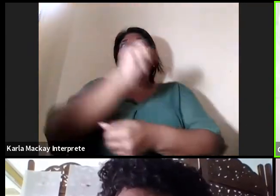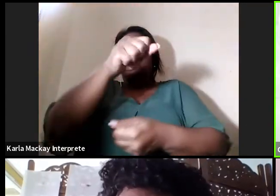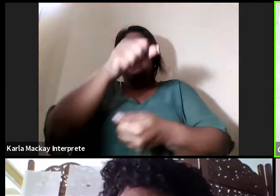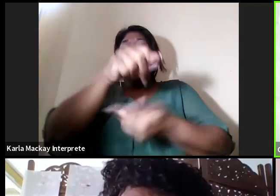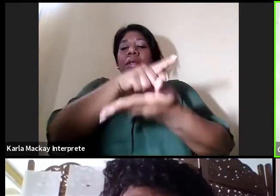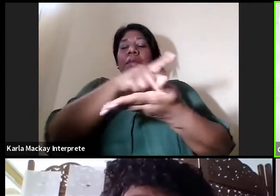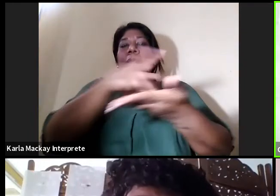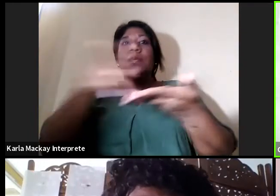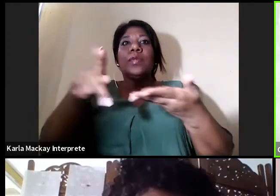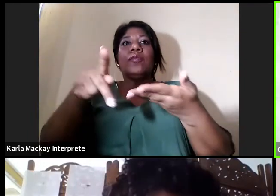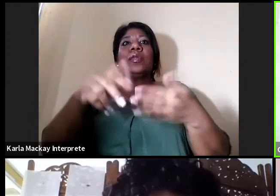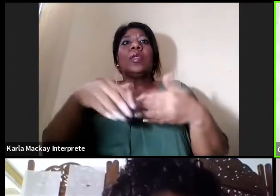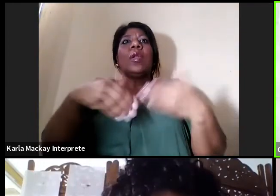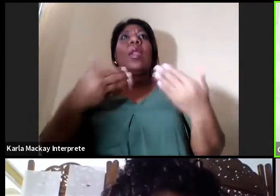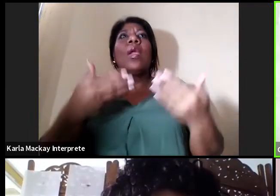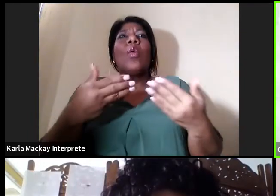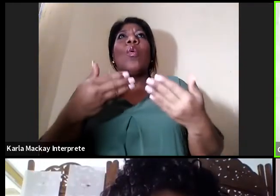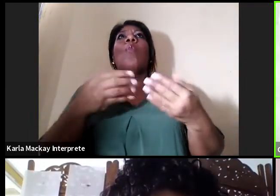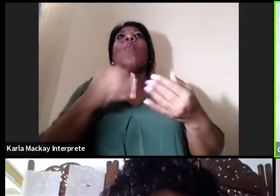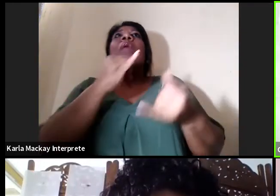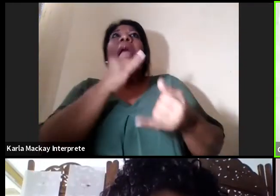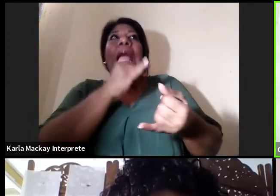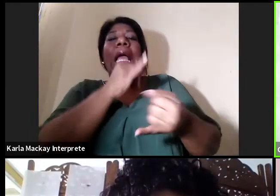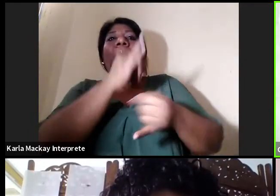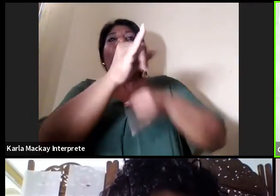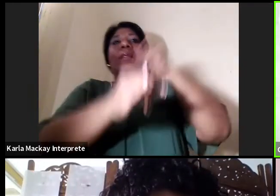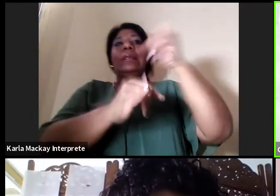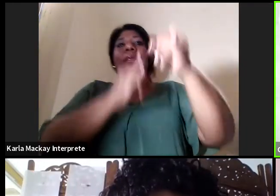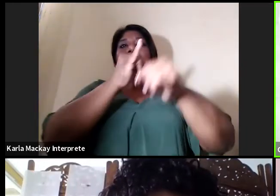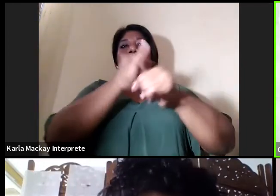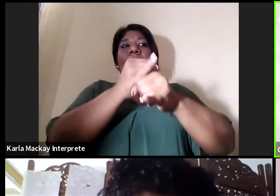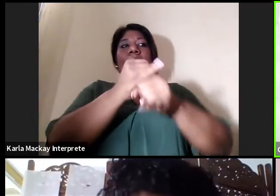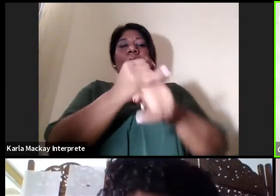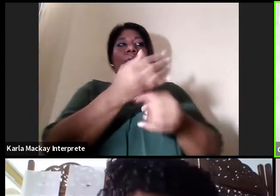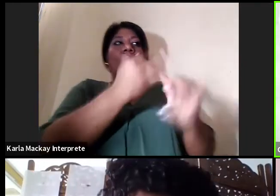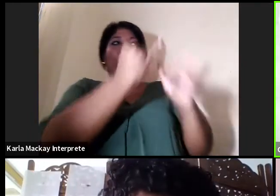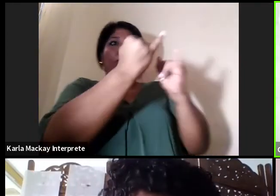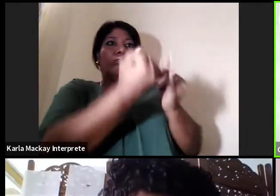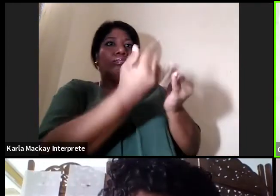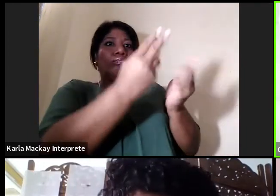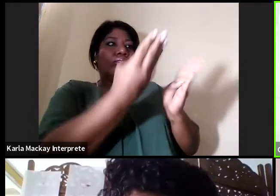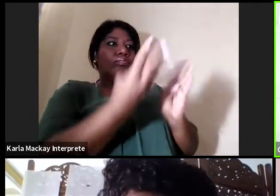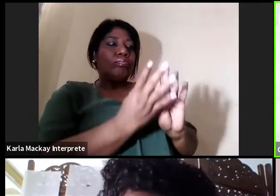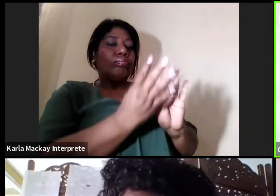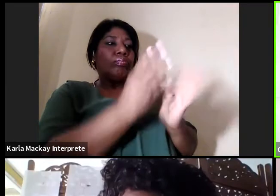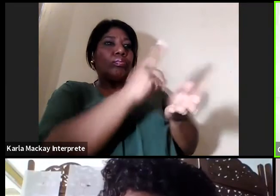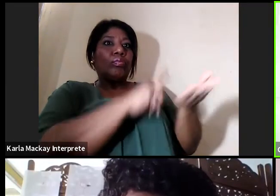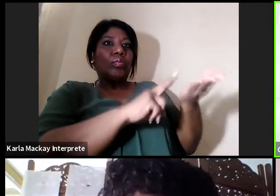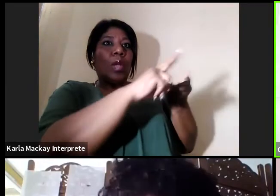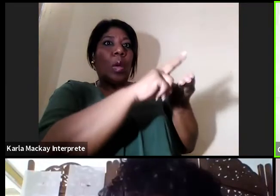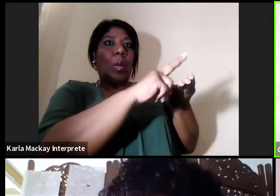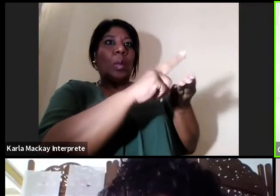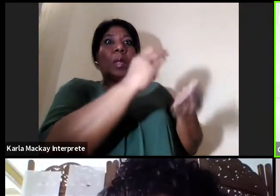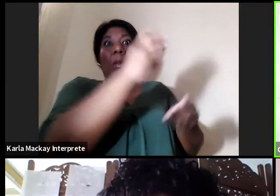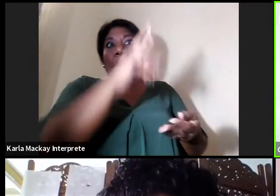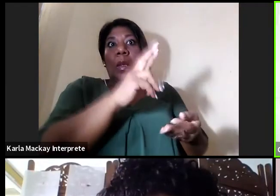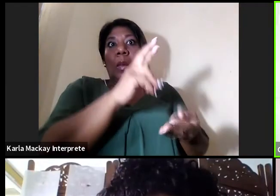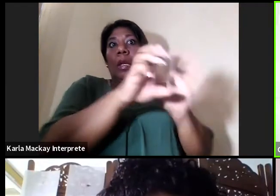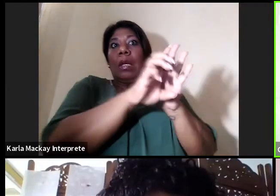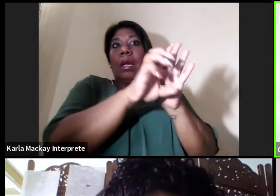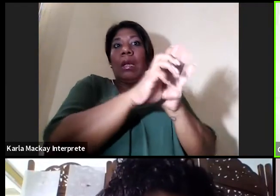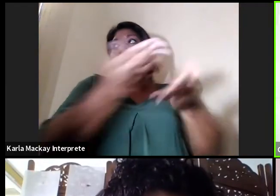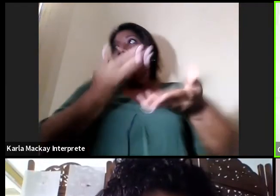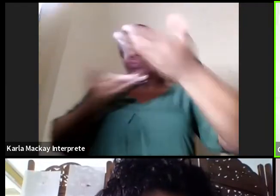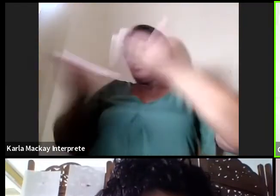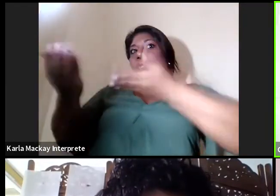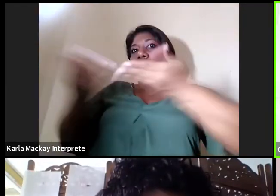procesos de internacionalización de nuestras instituciones de educación superior. Hoy más que nunca creo que como universidades